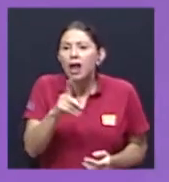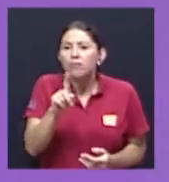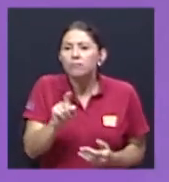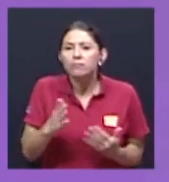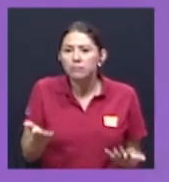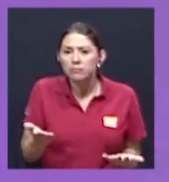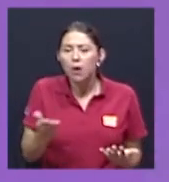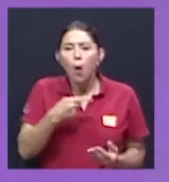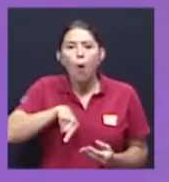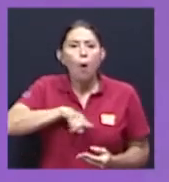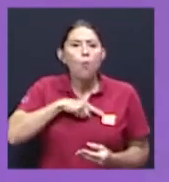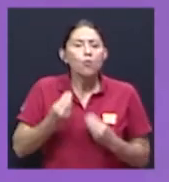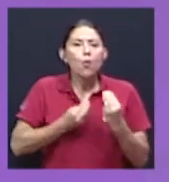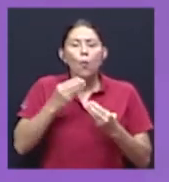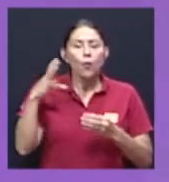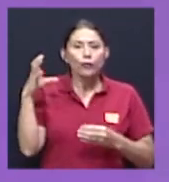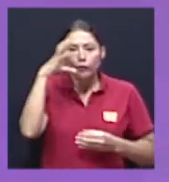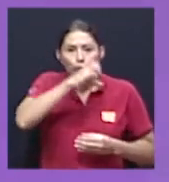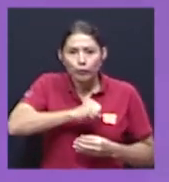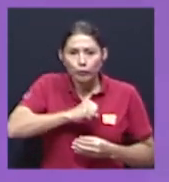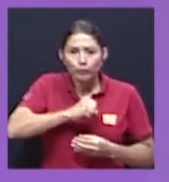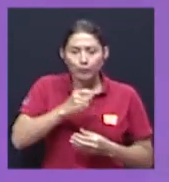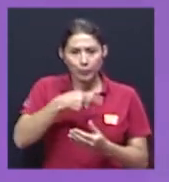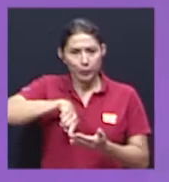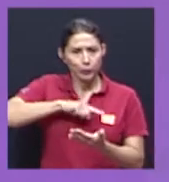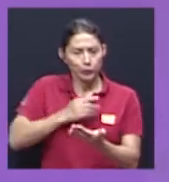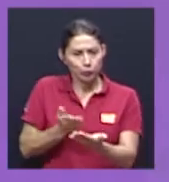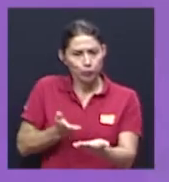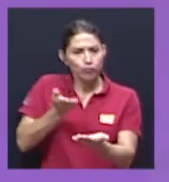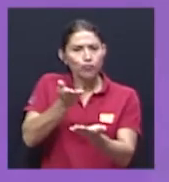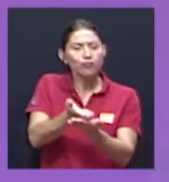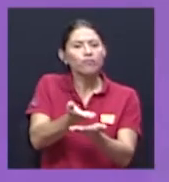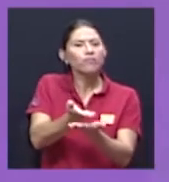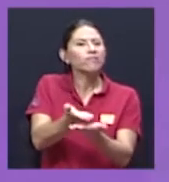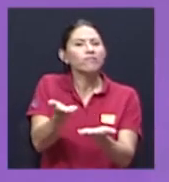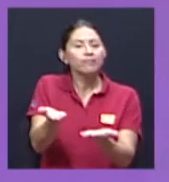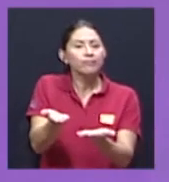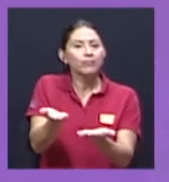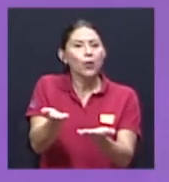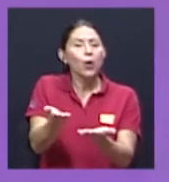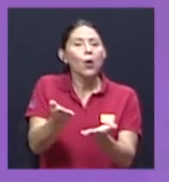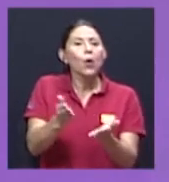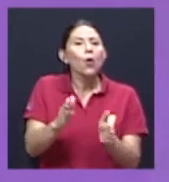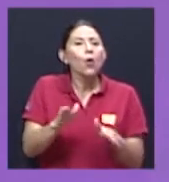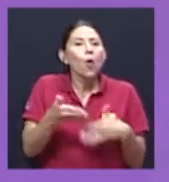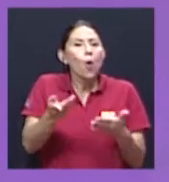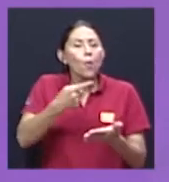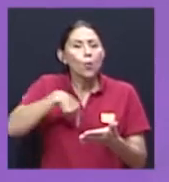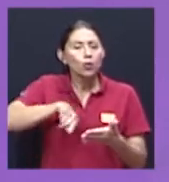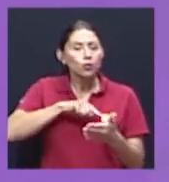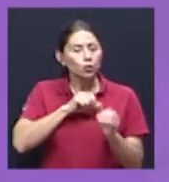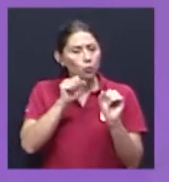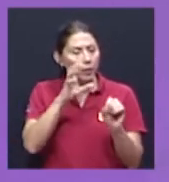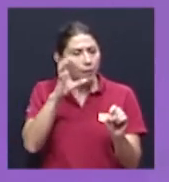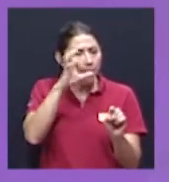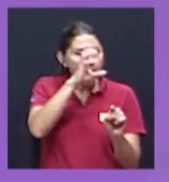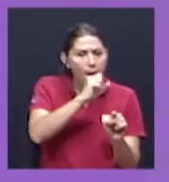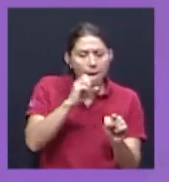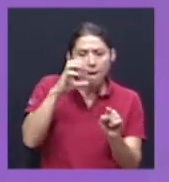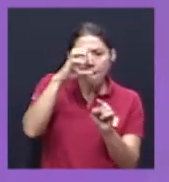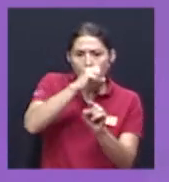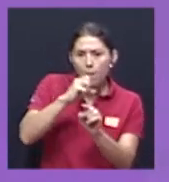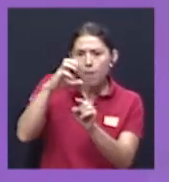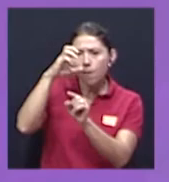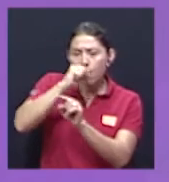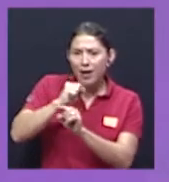Entonces, ¿qué planteamos? Planteamos básicamente cómo acercarnos a las creencias de la gente desde su